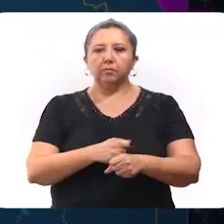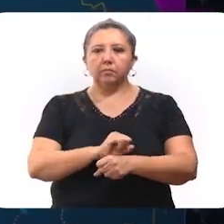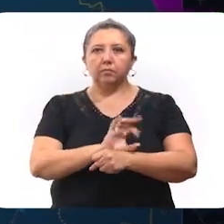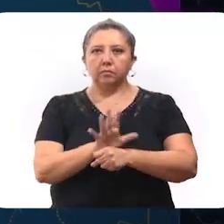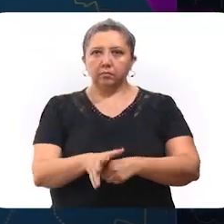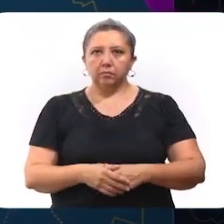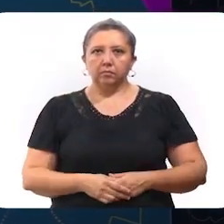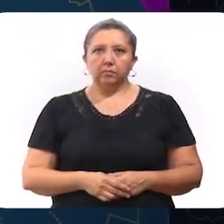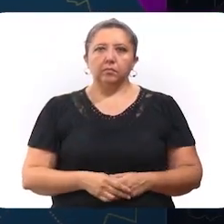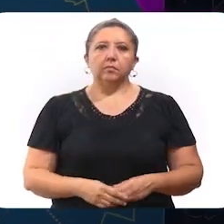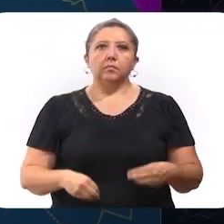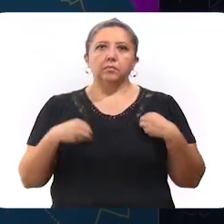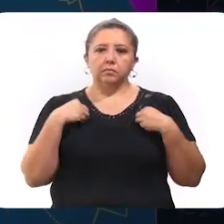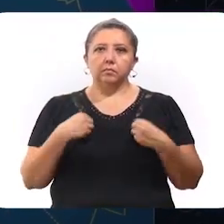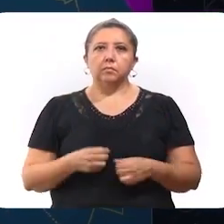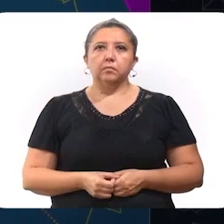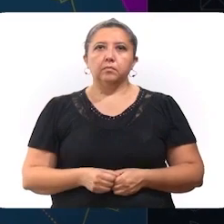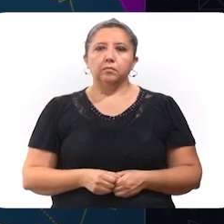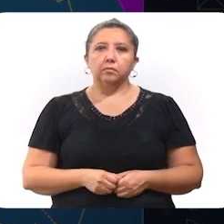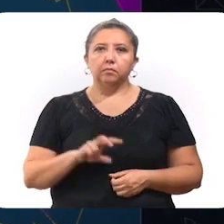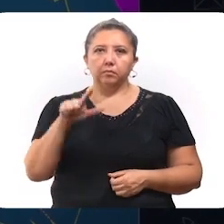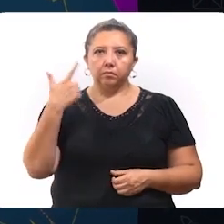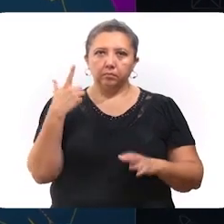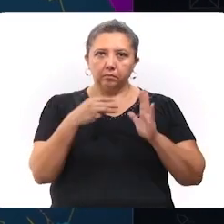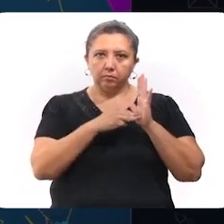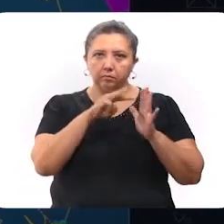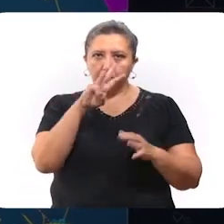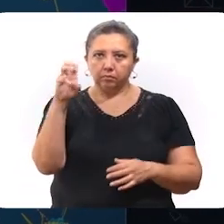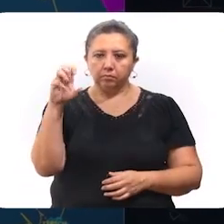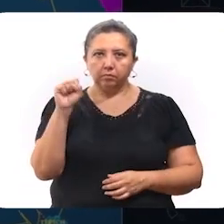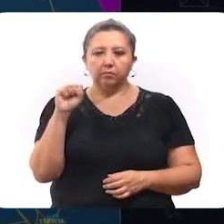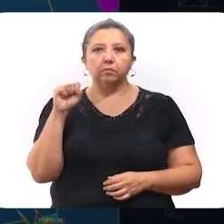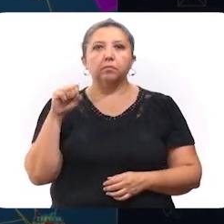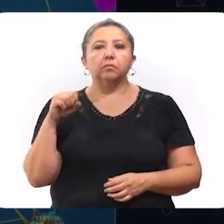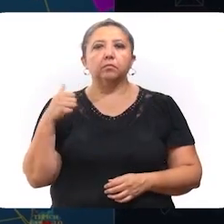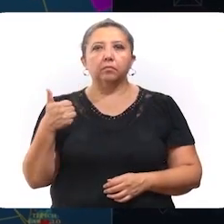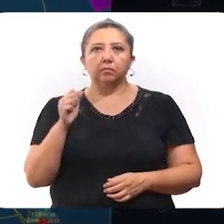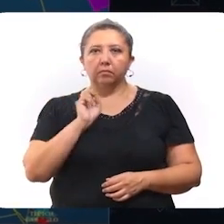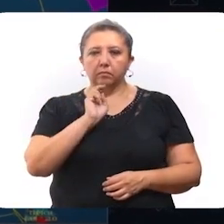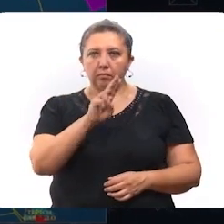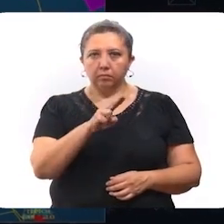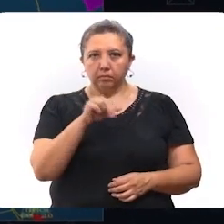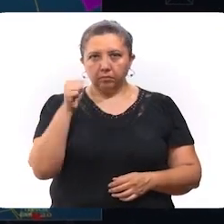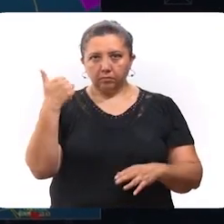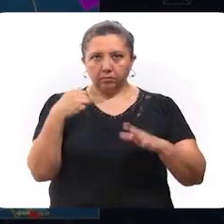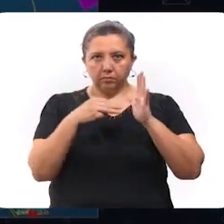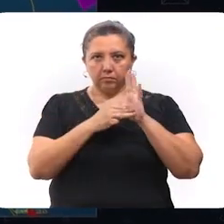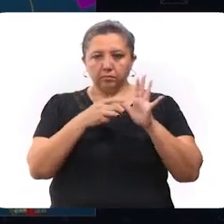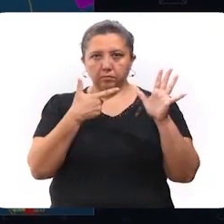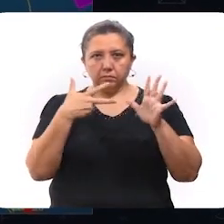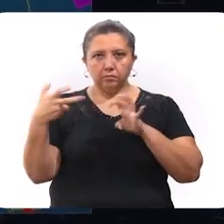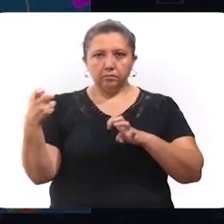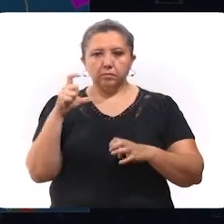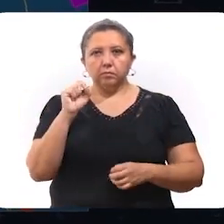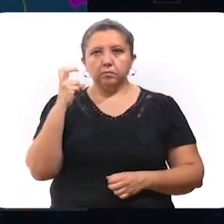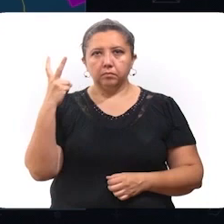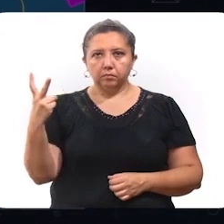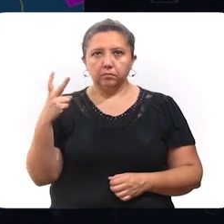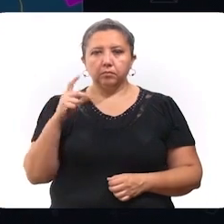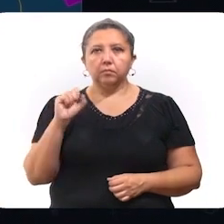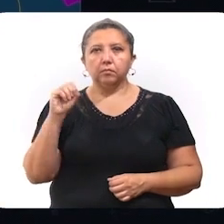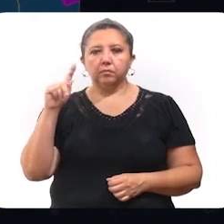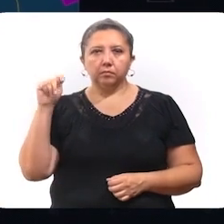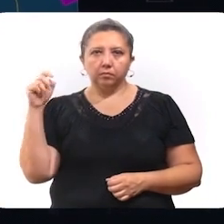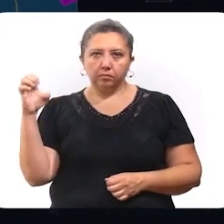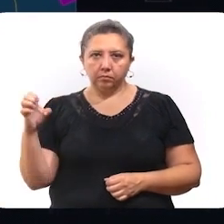contagiadas de coronavirus que viven 12,366 en la zona norte, 11,822 en la